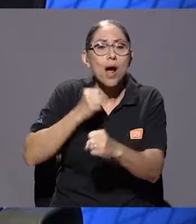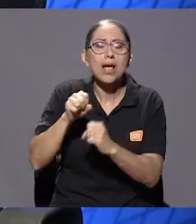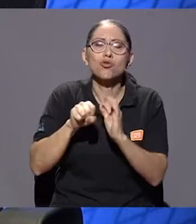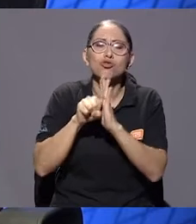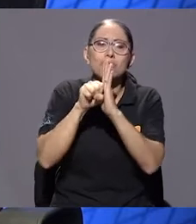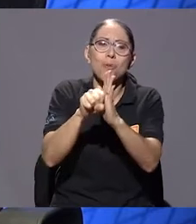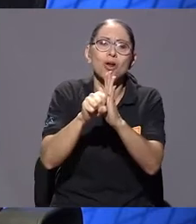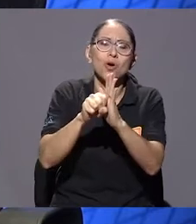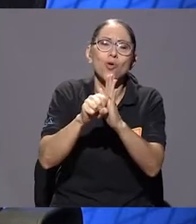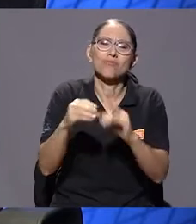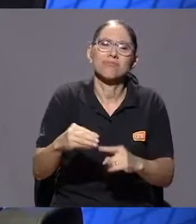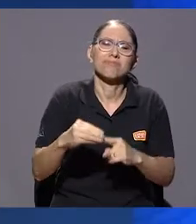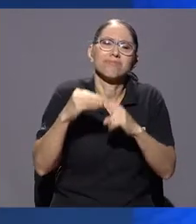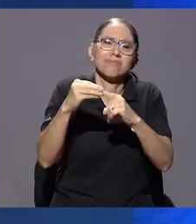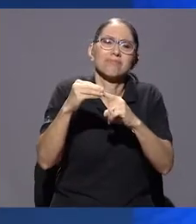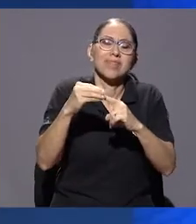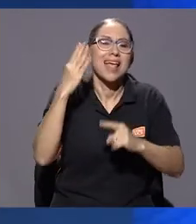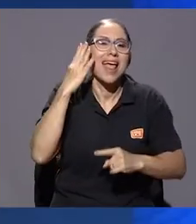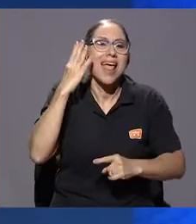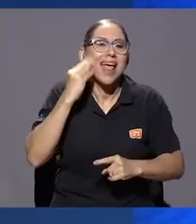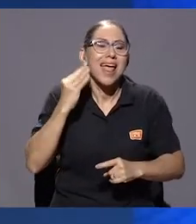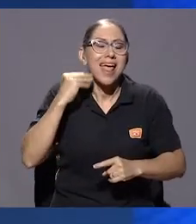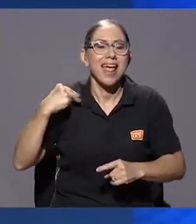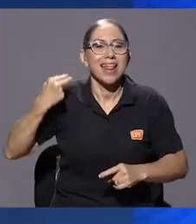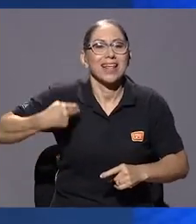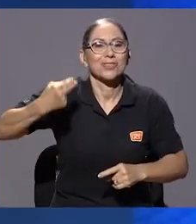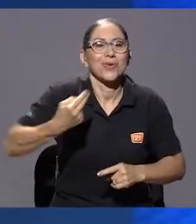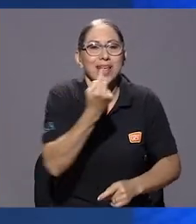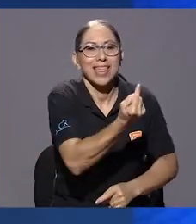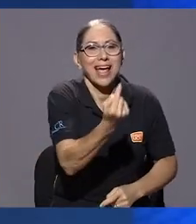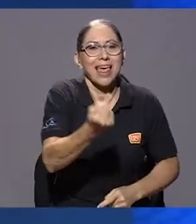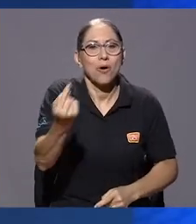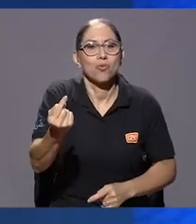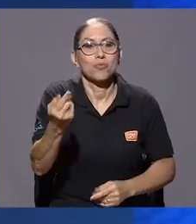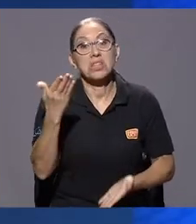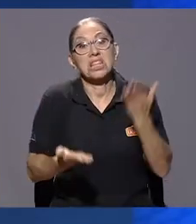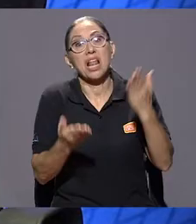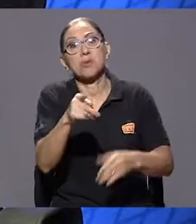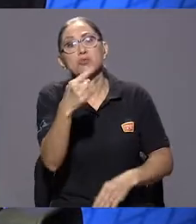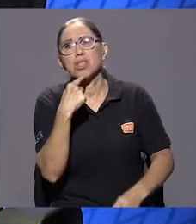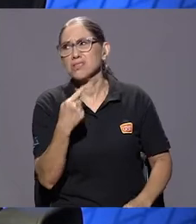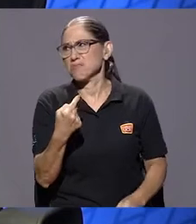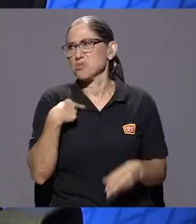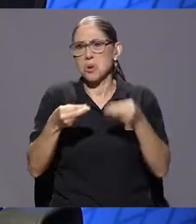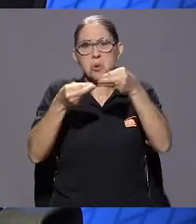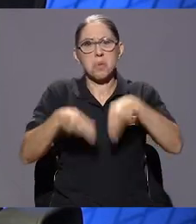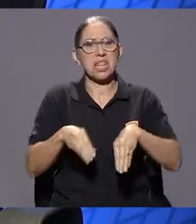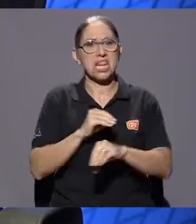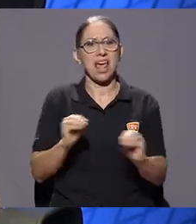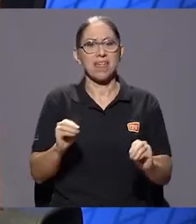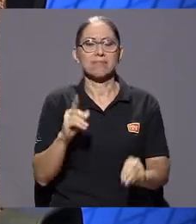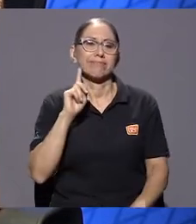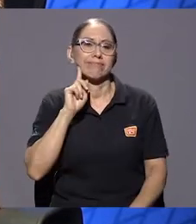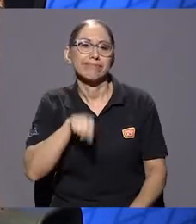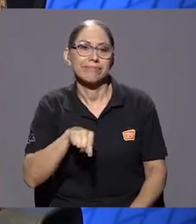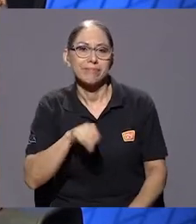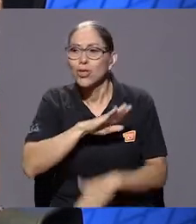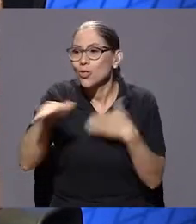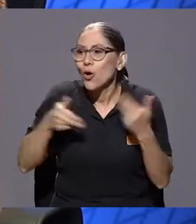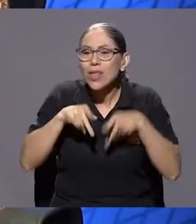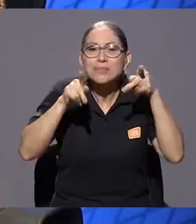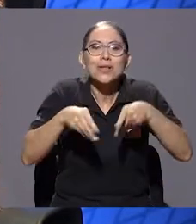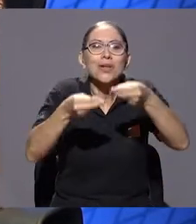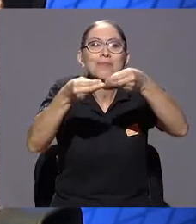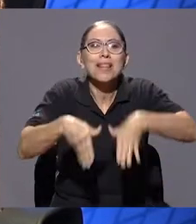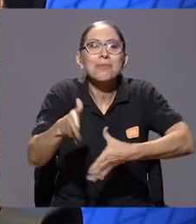historia de cada uno de nosotros. Unos pueden decir, no, pero es que yo no perdí nada. Eso sería una mentira. Todos perdimos algo. Perdimos la capacidad de